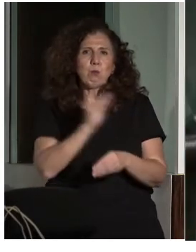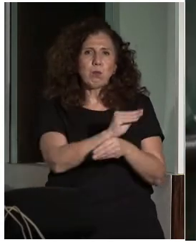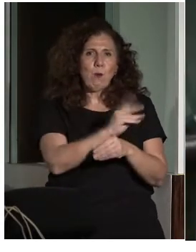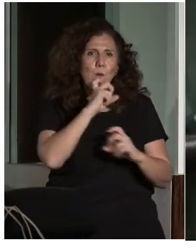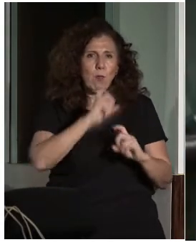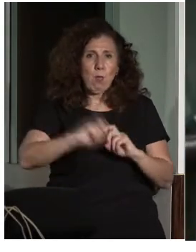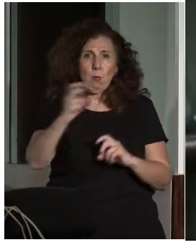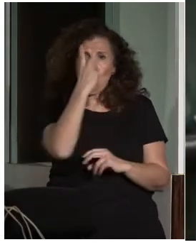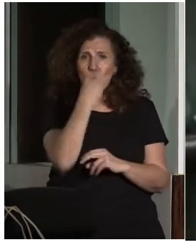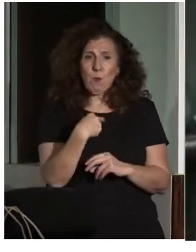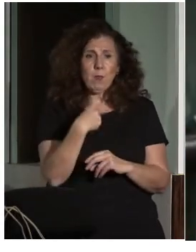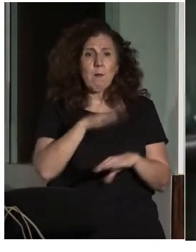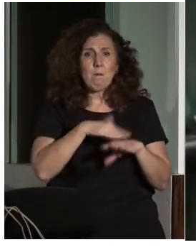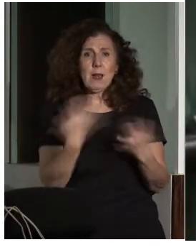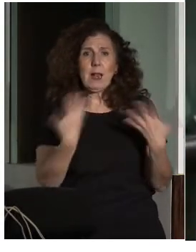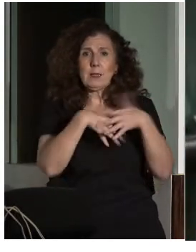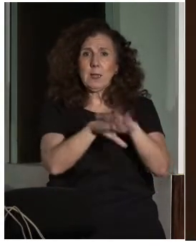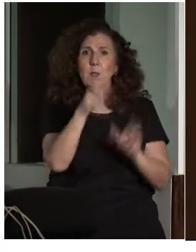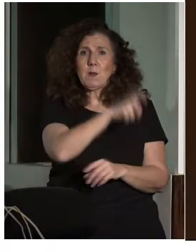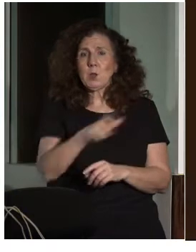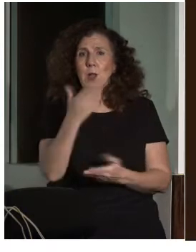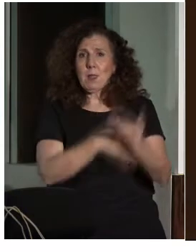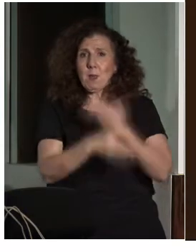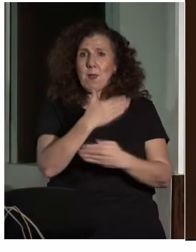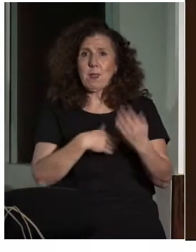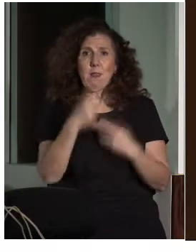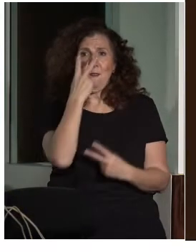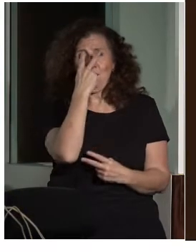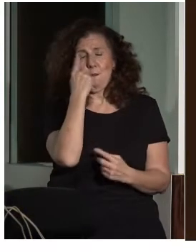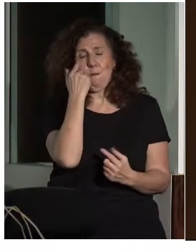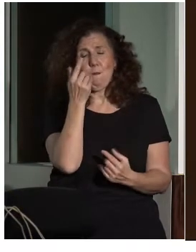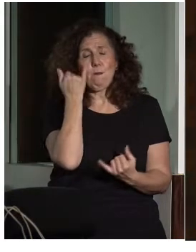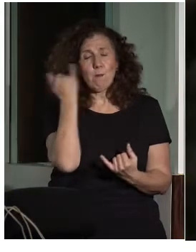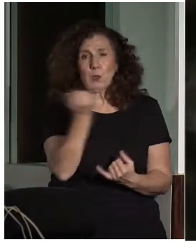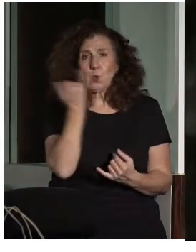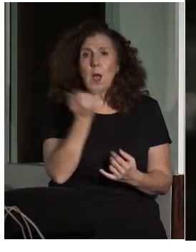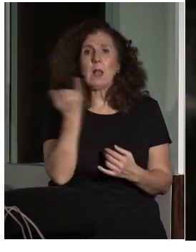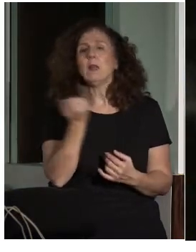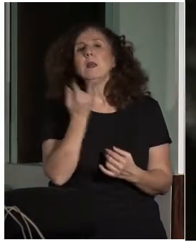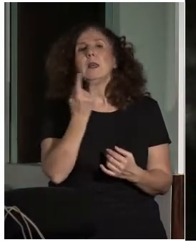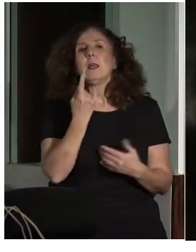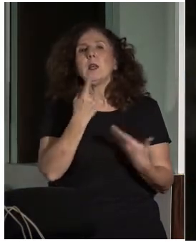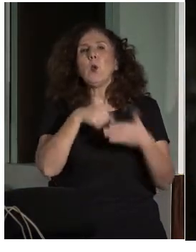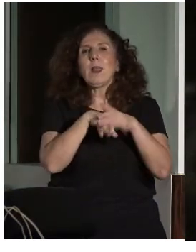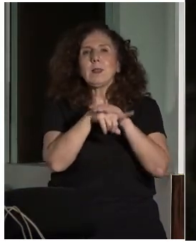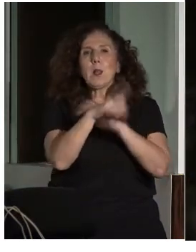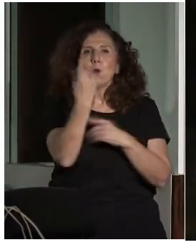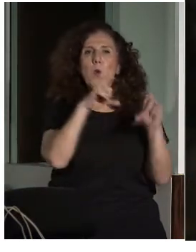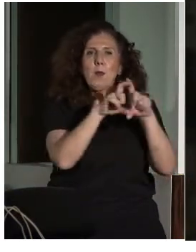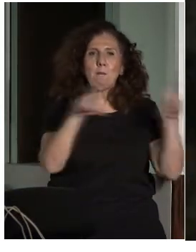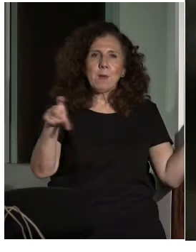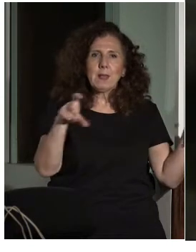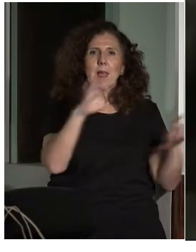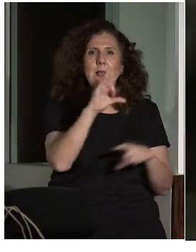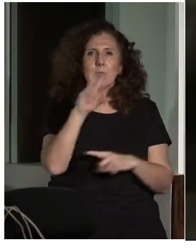España facilita la integración de las personas con discapacidad visual. Ha sido desarrollada por S2 y CIDAT para mejorar